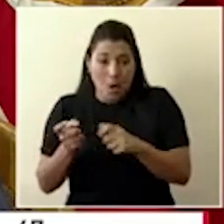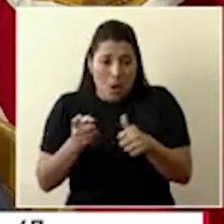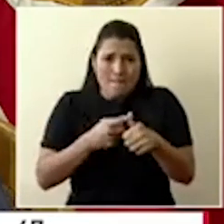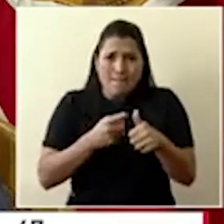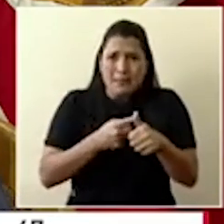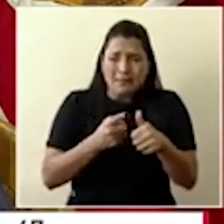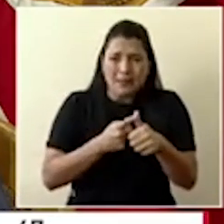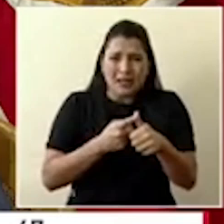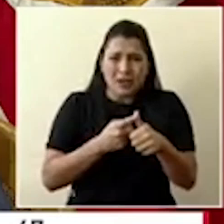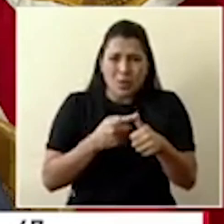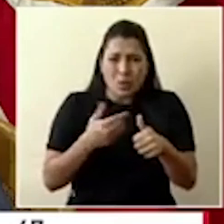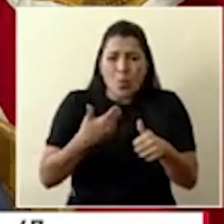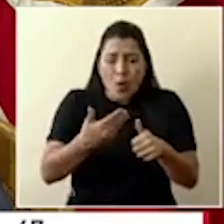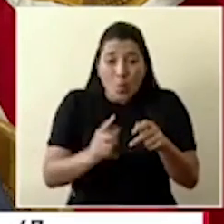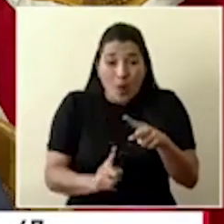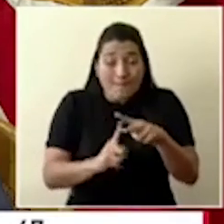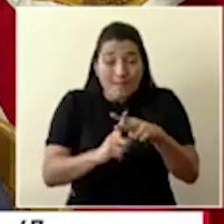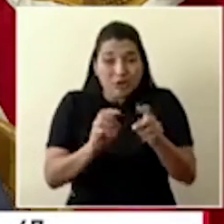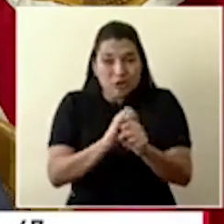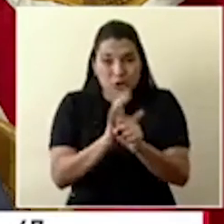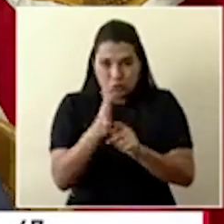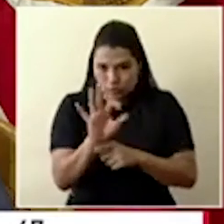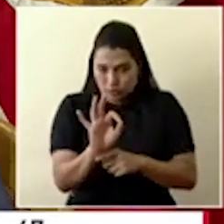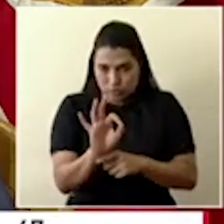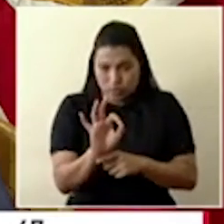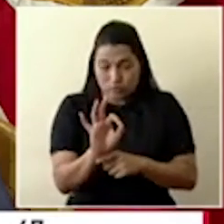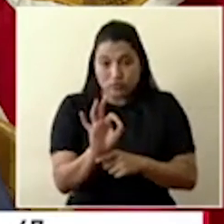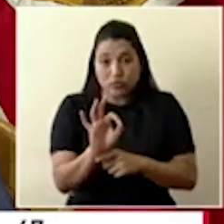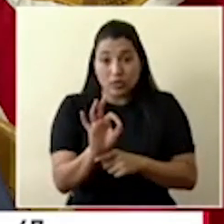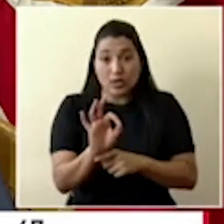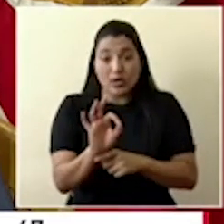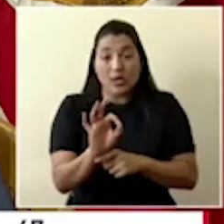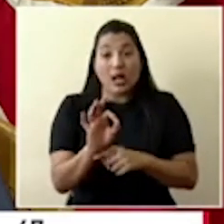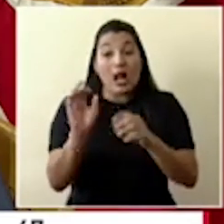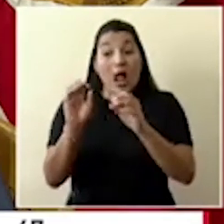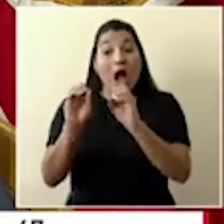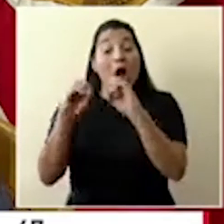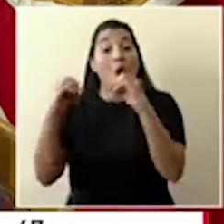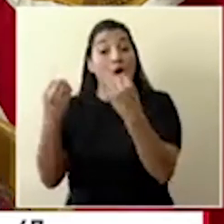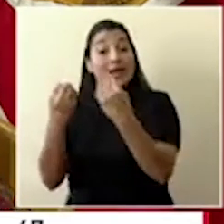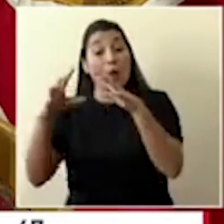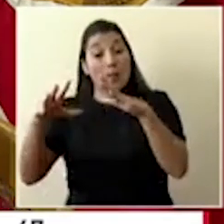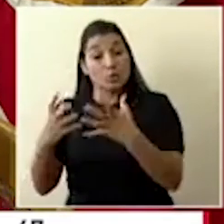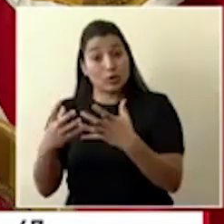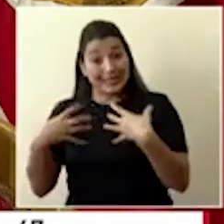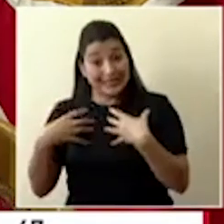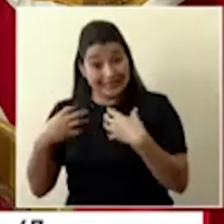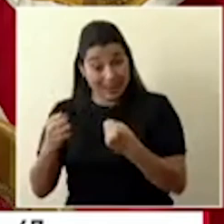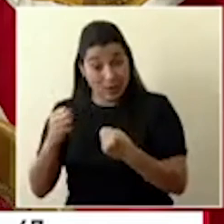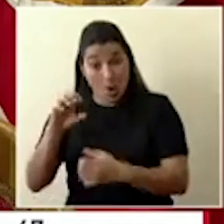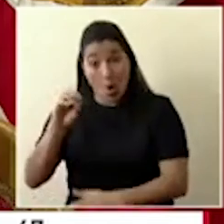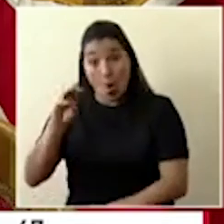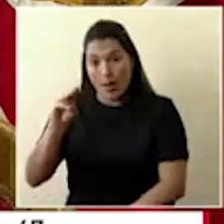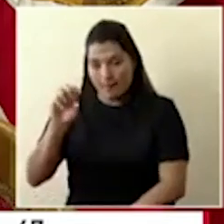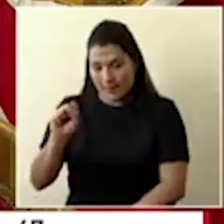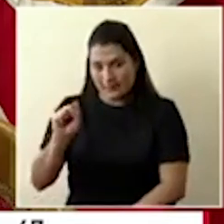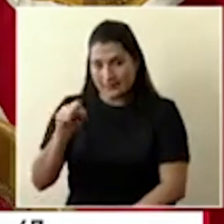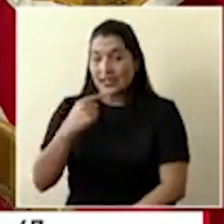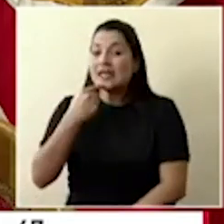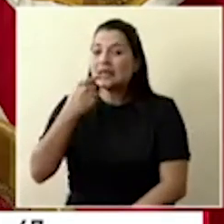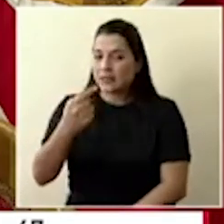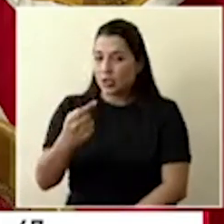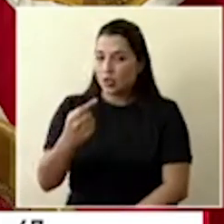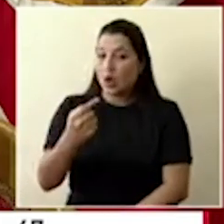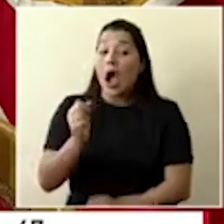pandemia, el lineamiento inclusive de la Organización Mundial de la Salud era que la persona viniera de China,